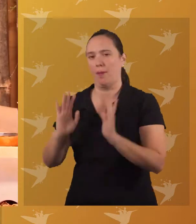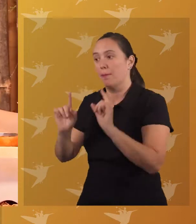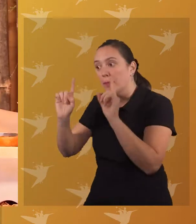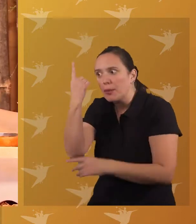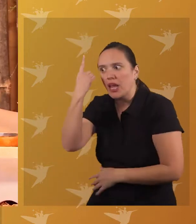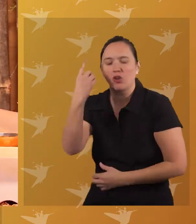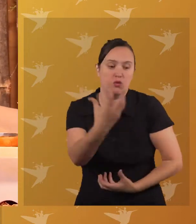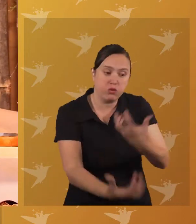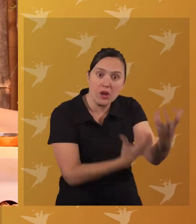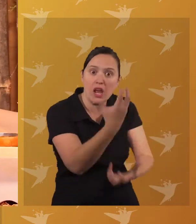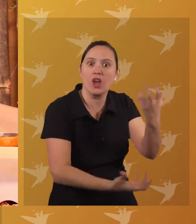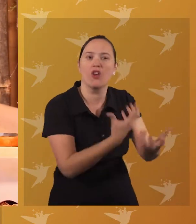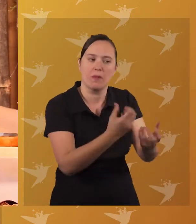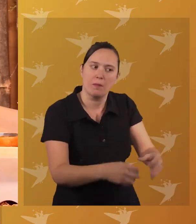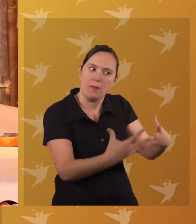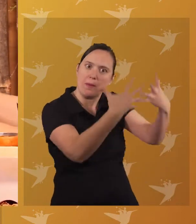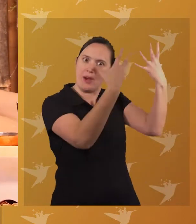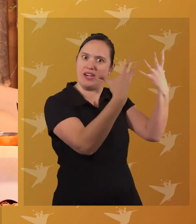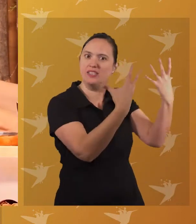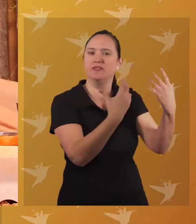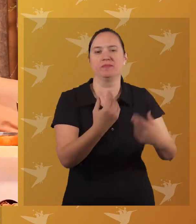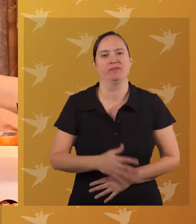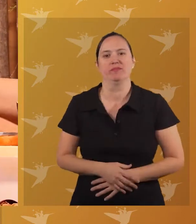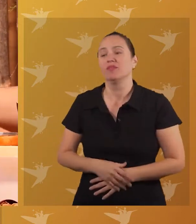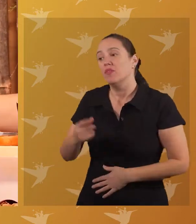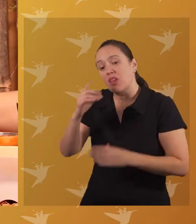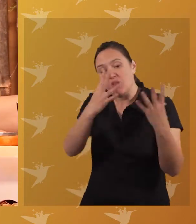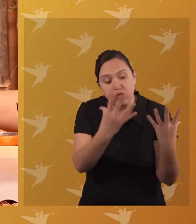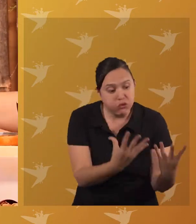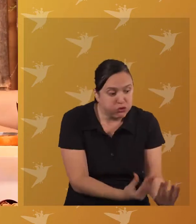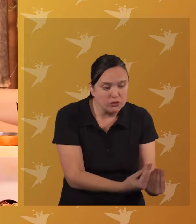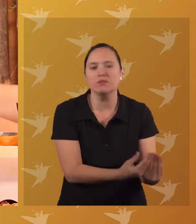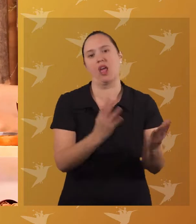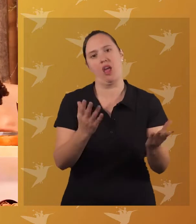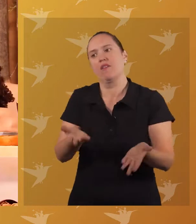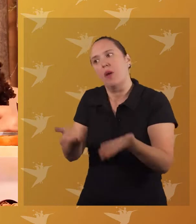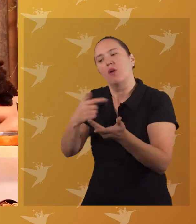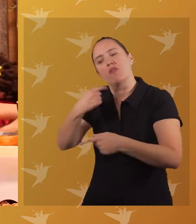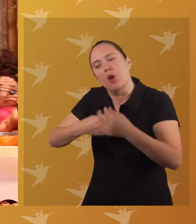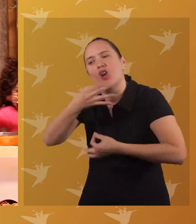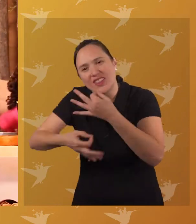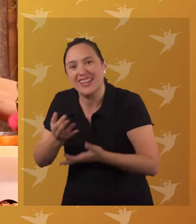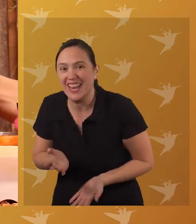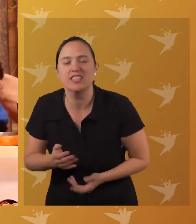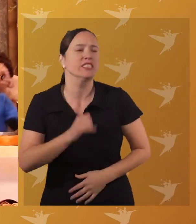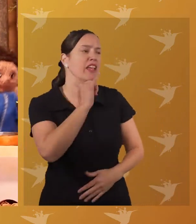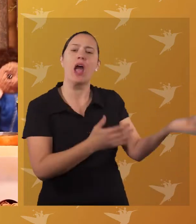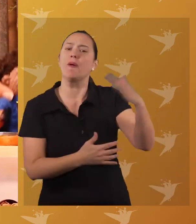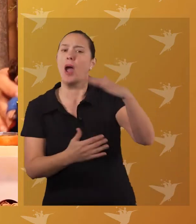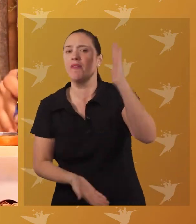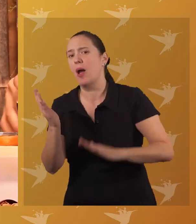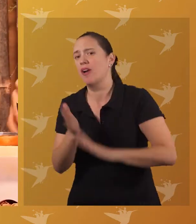Pero primero Hay que traer más leña para el fogón Se está apagando Y luego seguimos